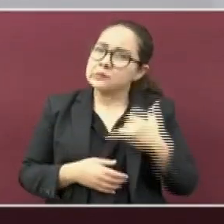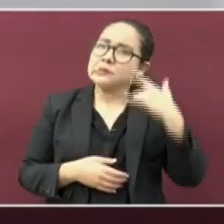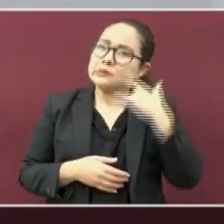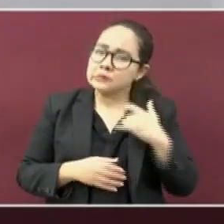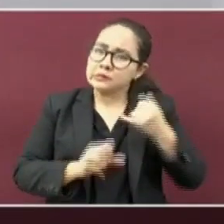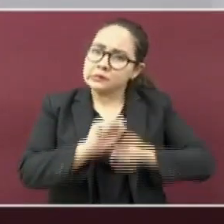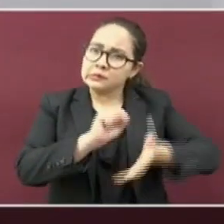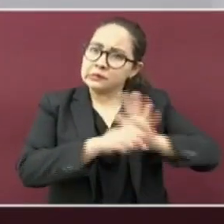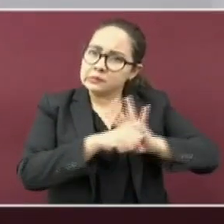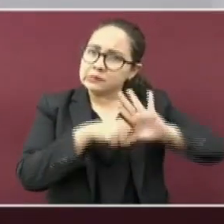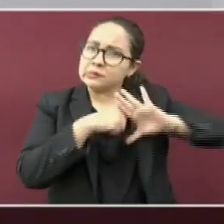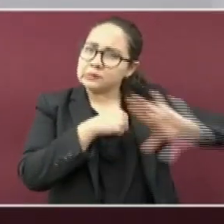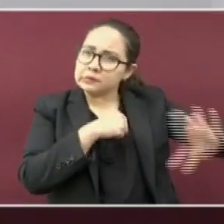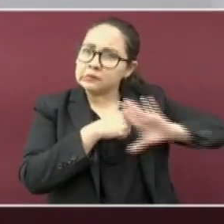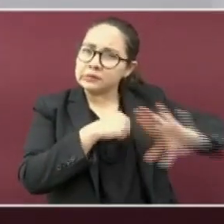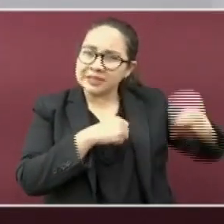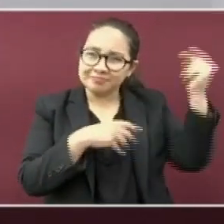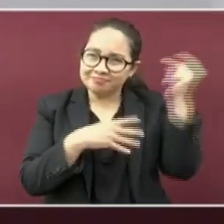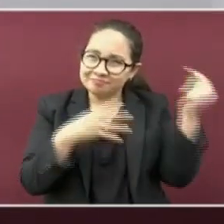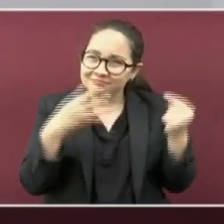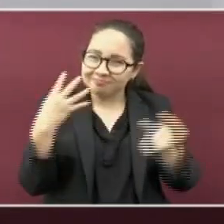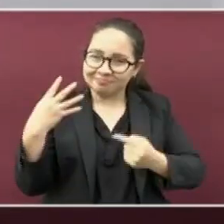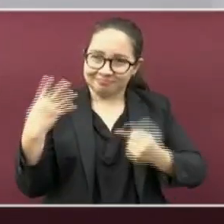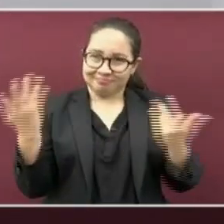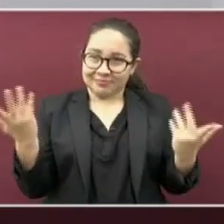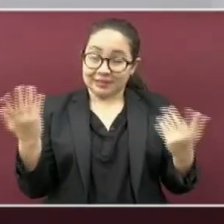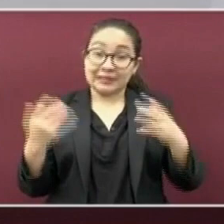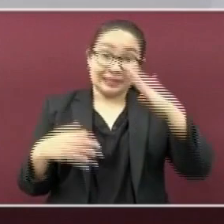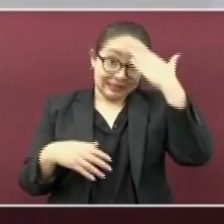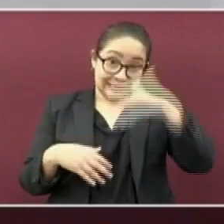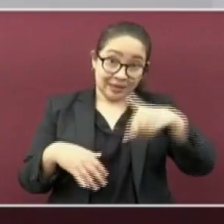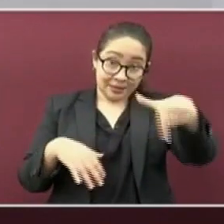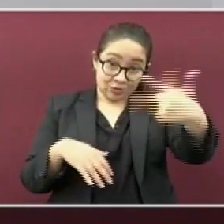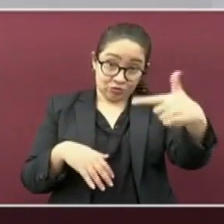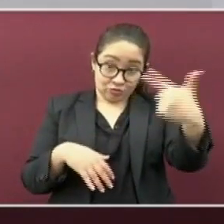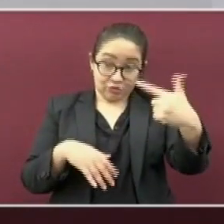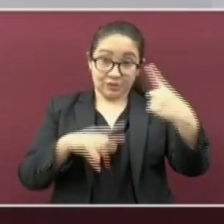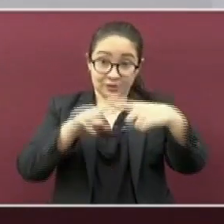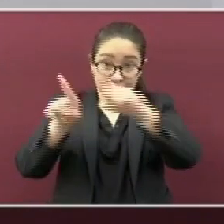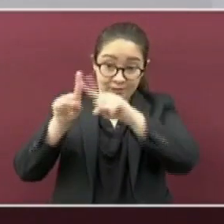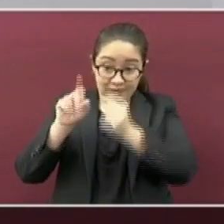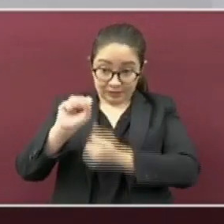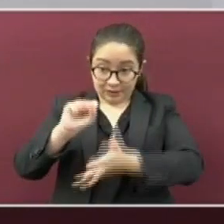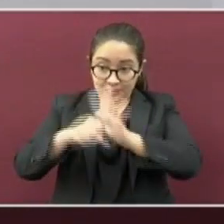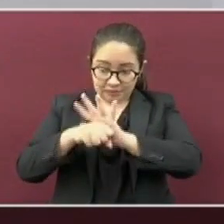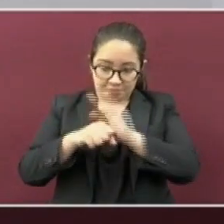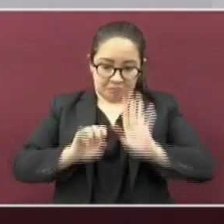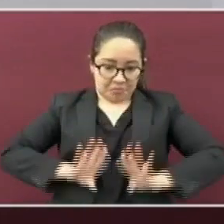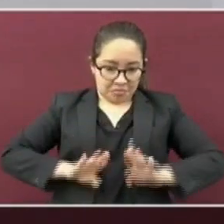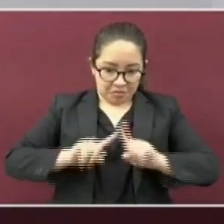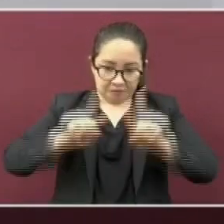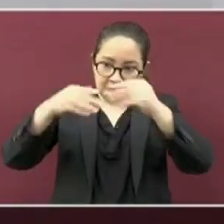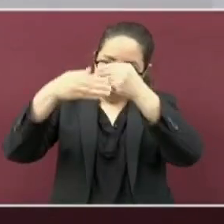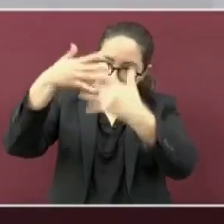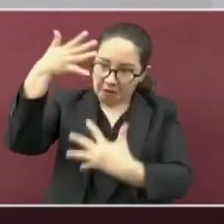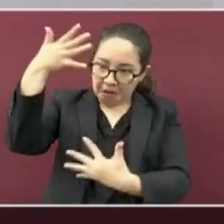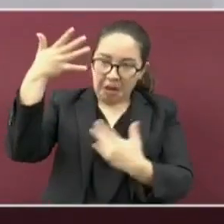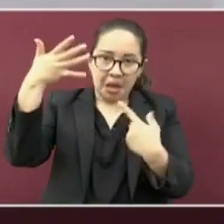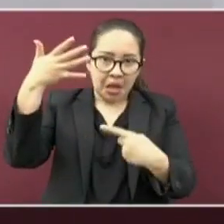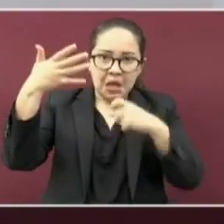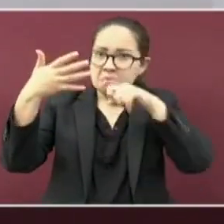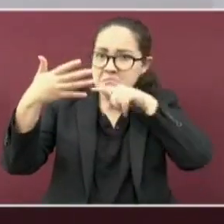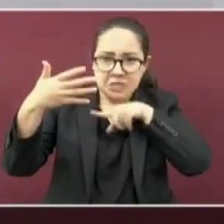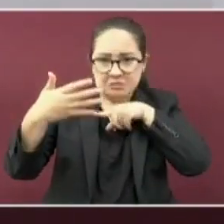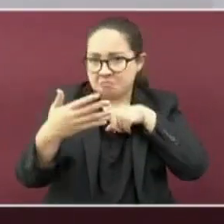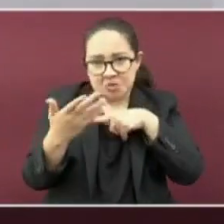esta pandemia. Porque aunque son ya 12 variantes, la pandemia sigue siendo la misma,